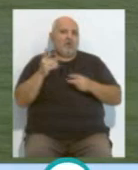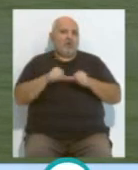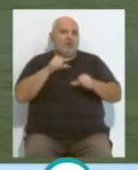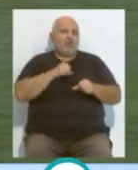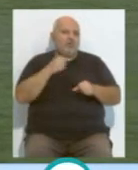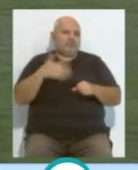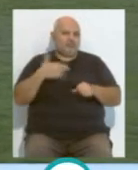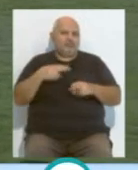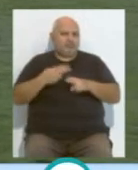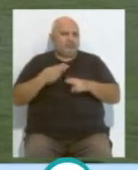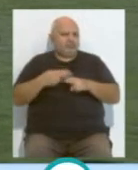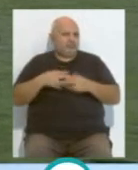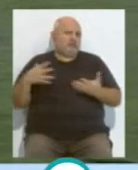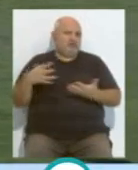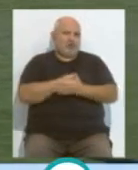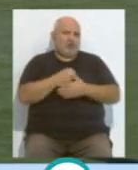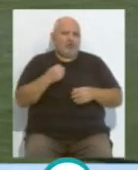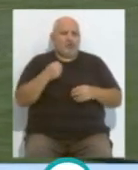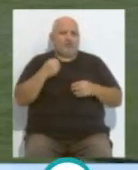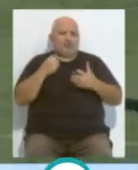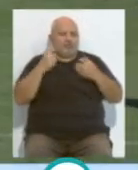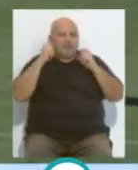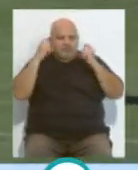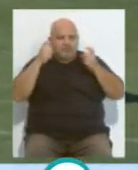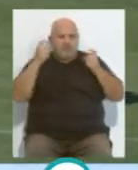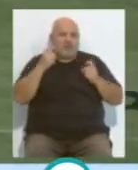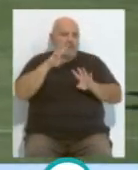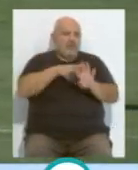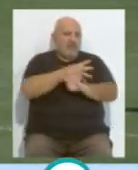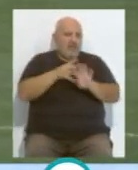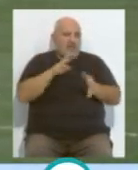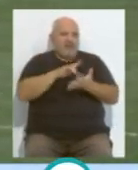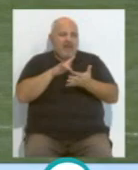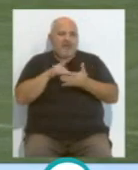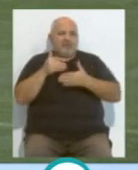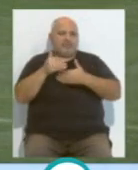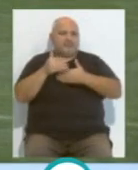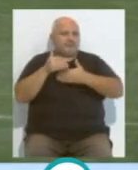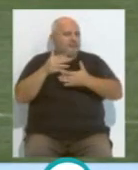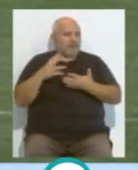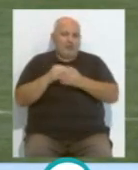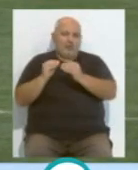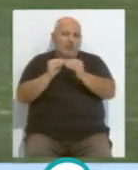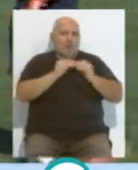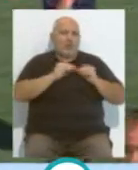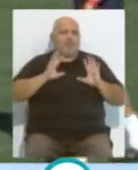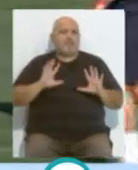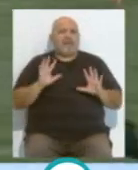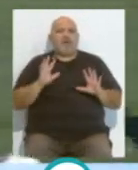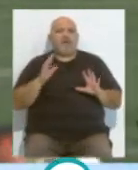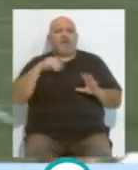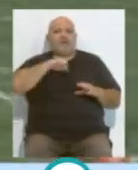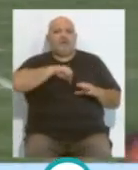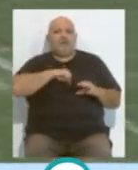sido muy fuerte. Todos, más o han tenido casi el mismo calendario, o sea, que decir que el Cádiz más que otro, no. Pero hubo una